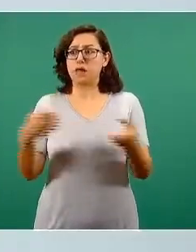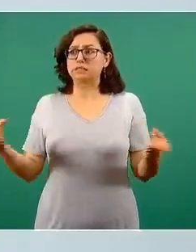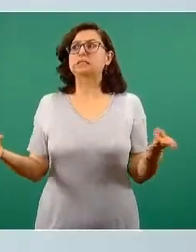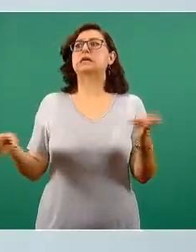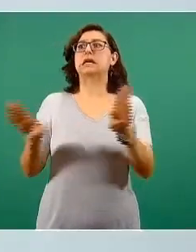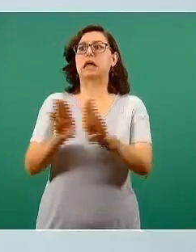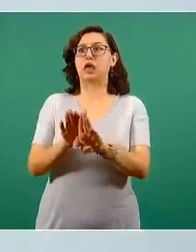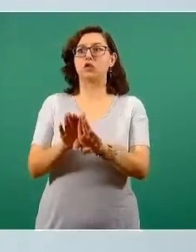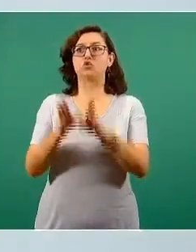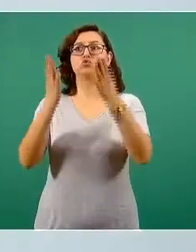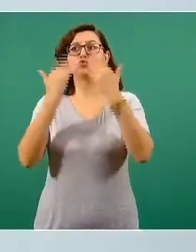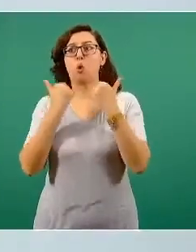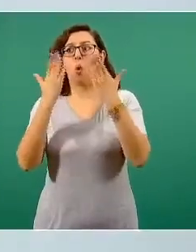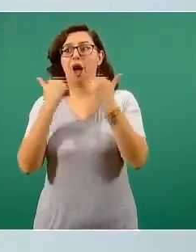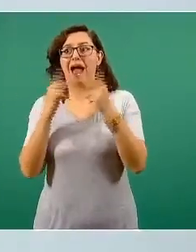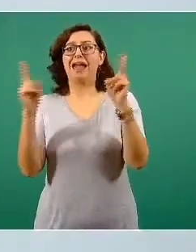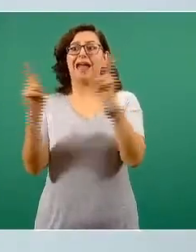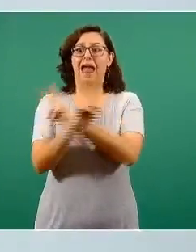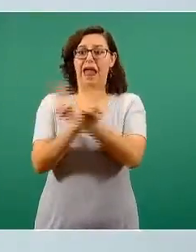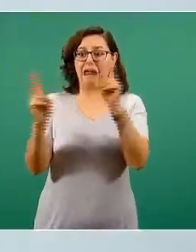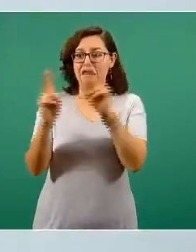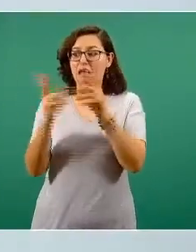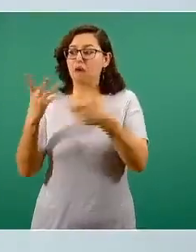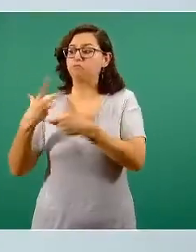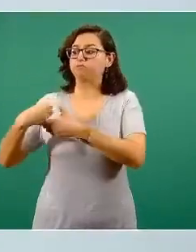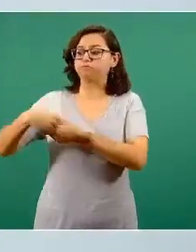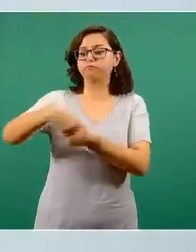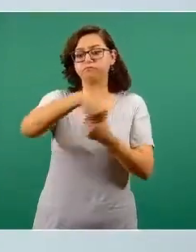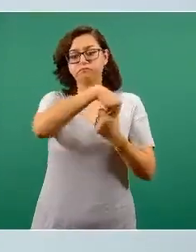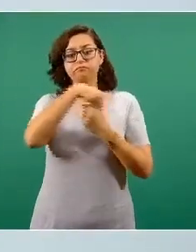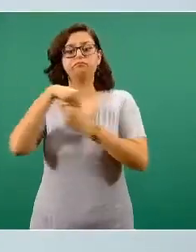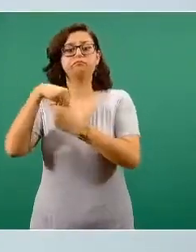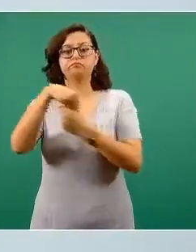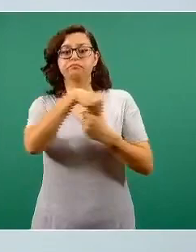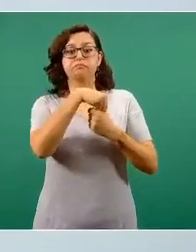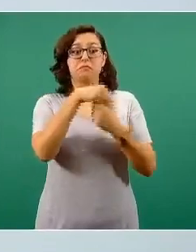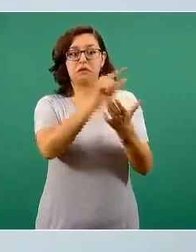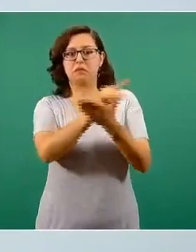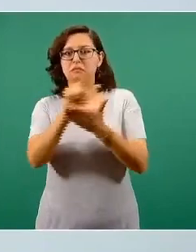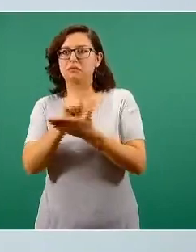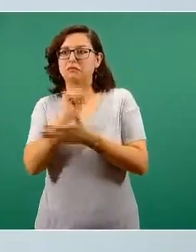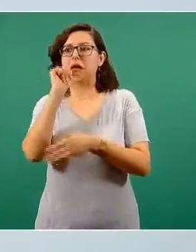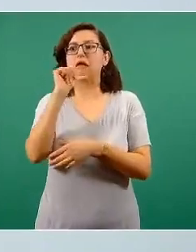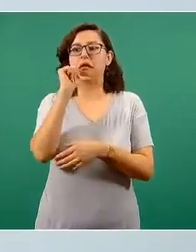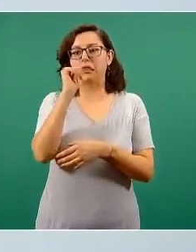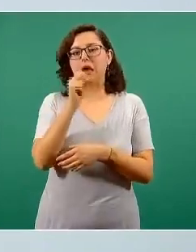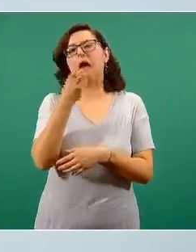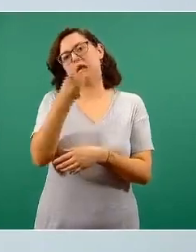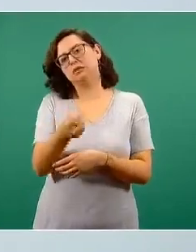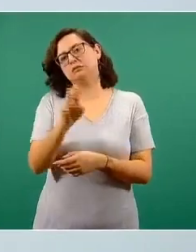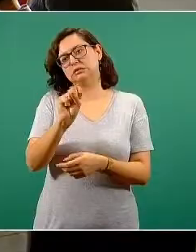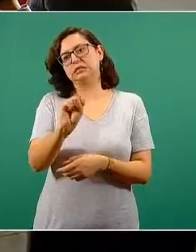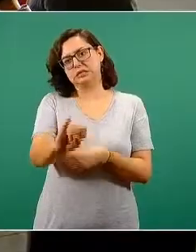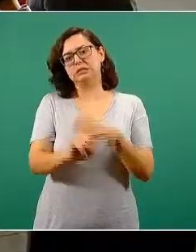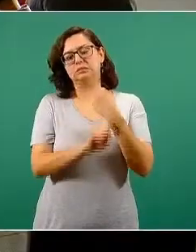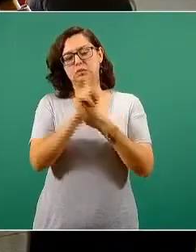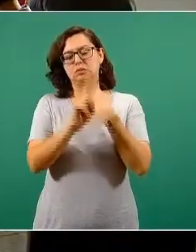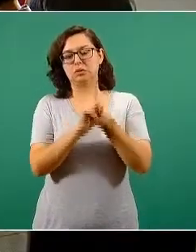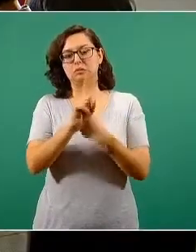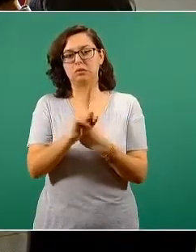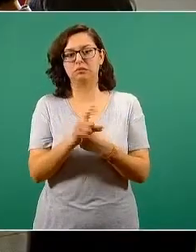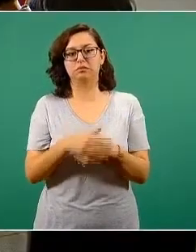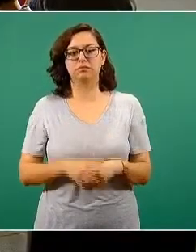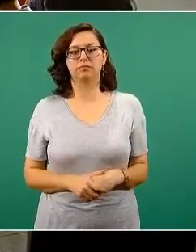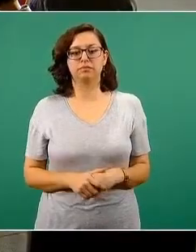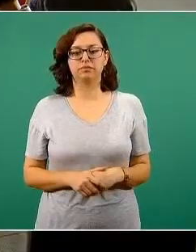ventilados y en espacios en donde no se guarda la sana distancia y las medidas de sanitización que se han recomendado por el sector salud. Ok.